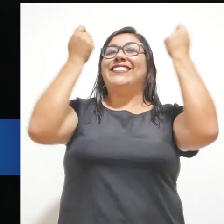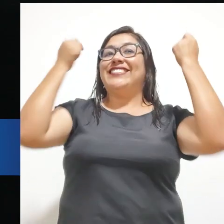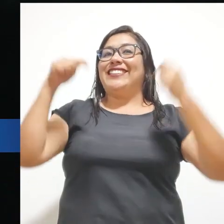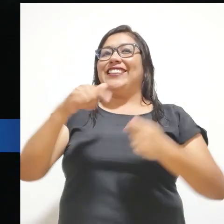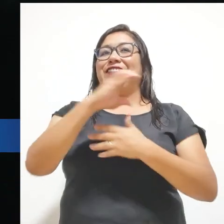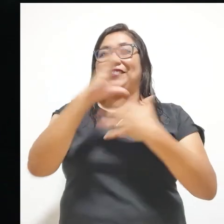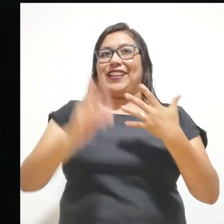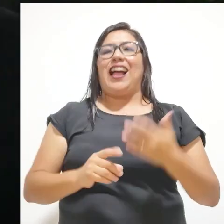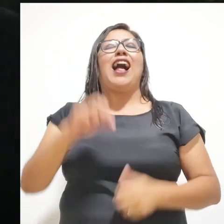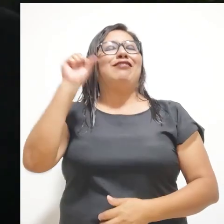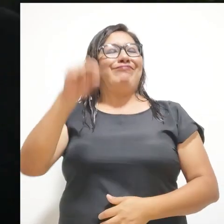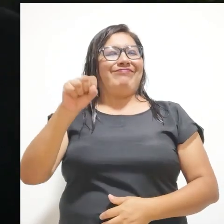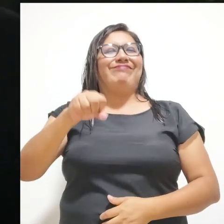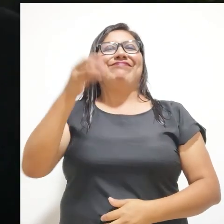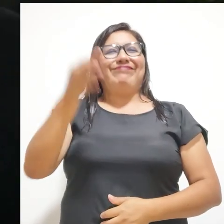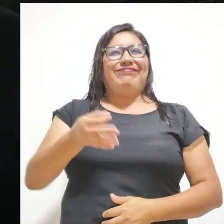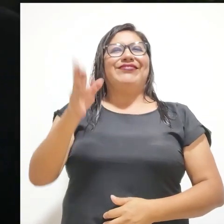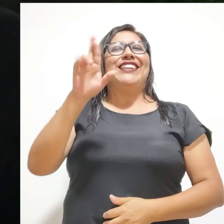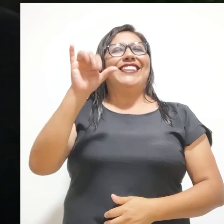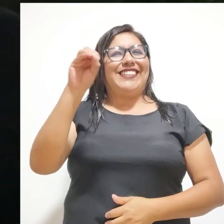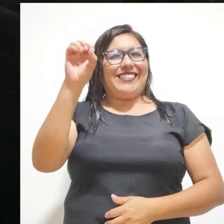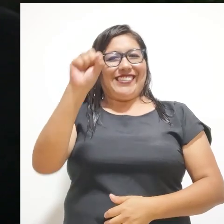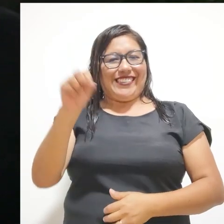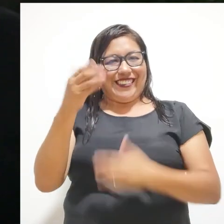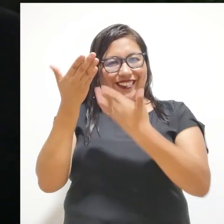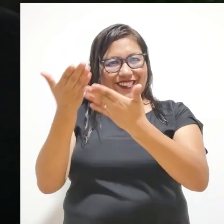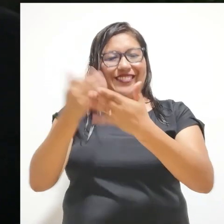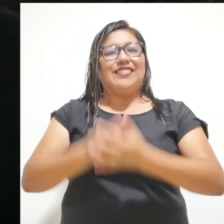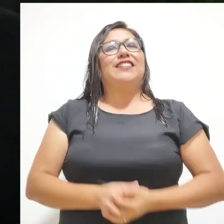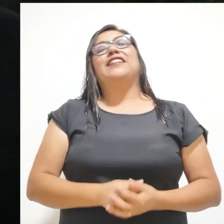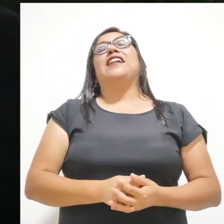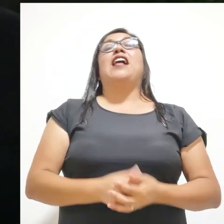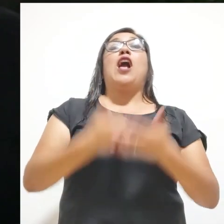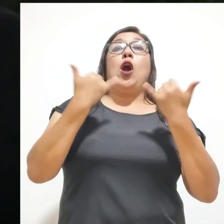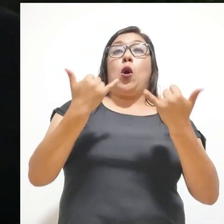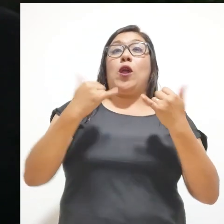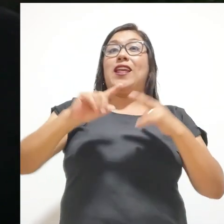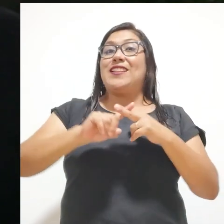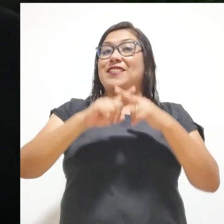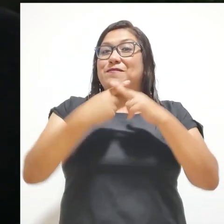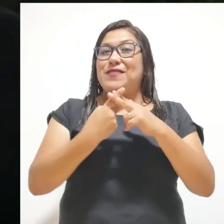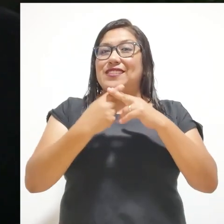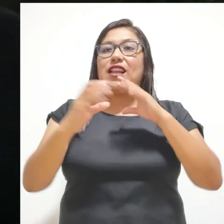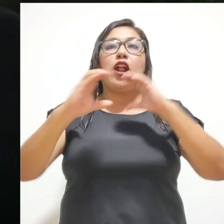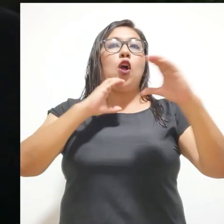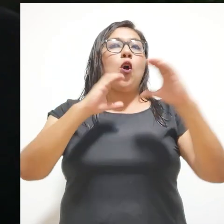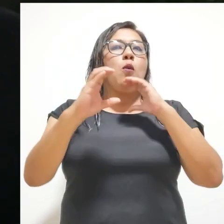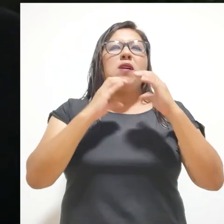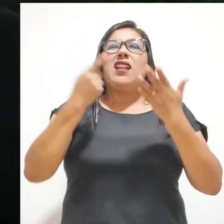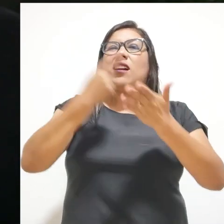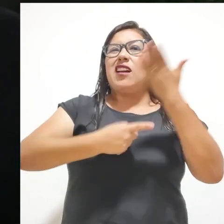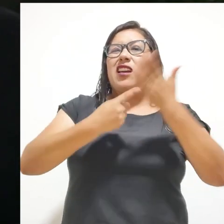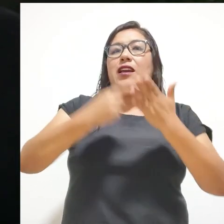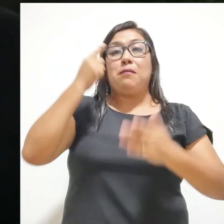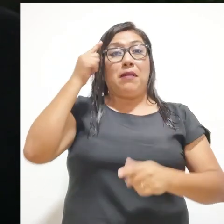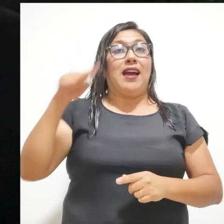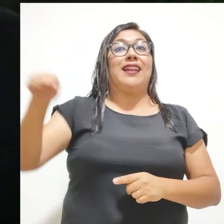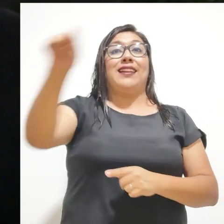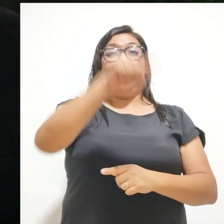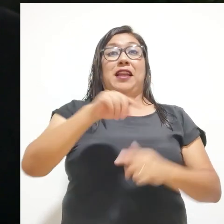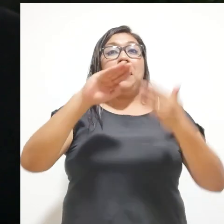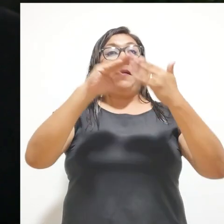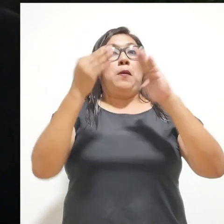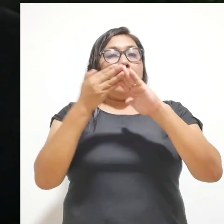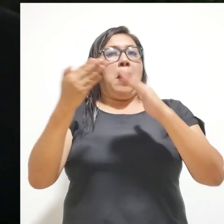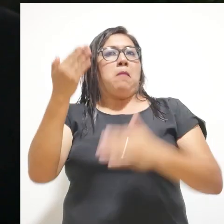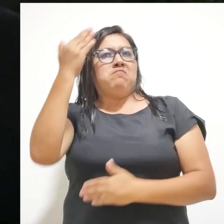aniversario de CONADIS. Claro que sí, doctor Ríos. Justamente vamos a conversar para que nuestra población